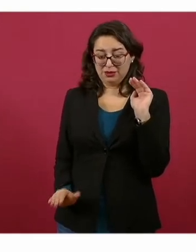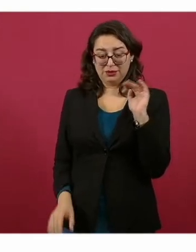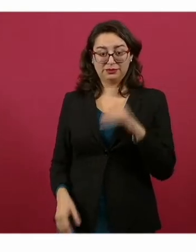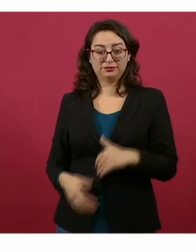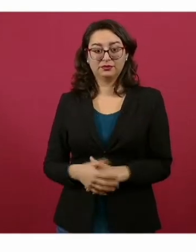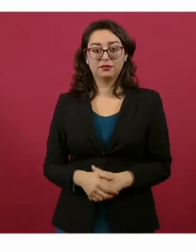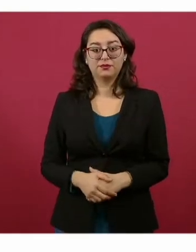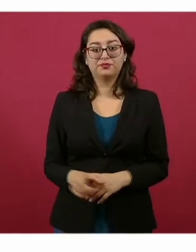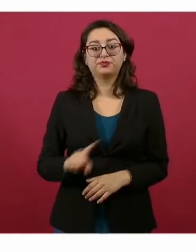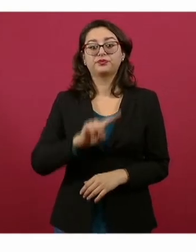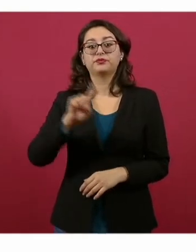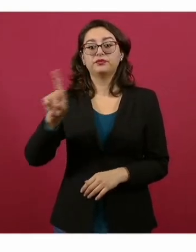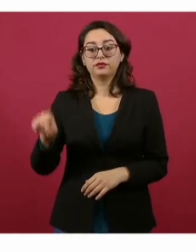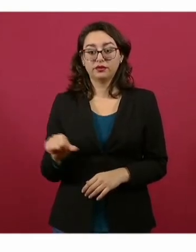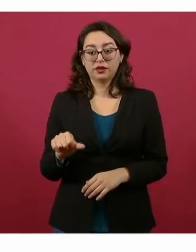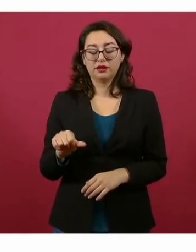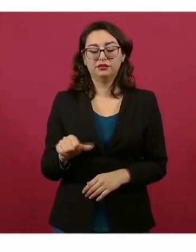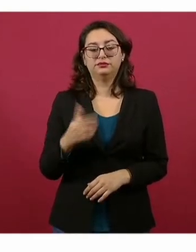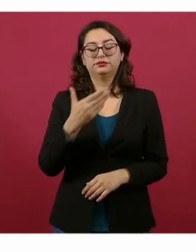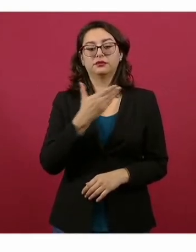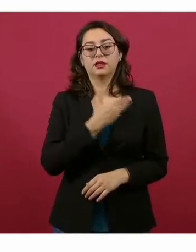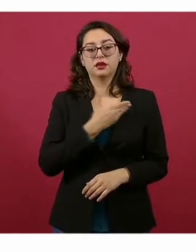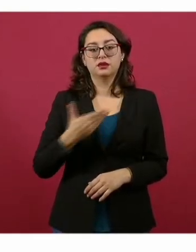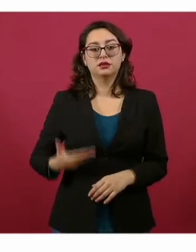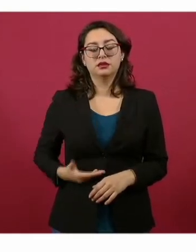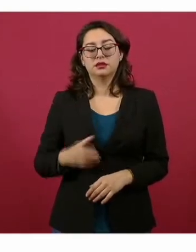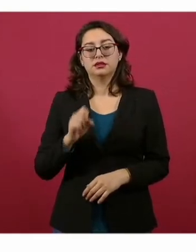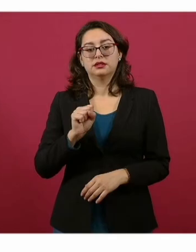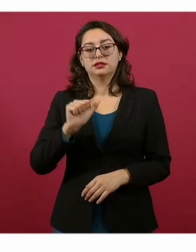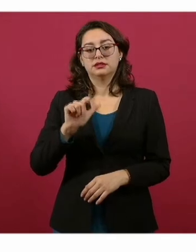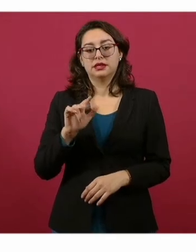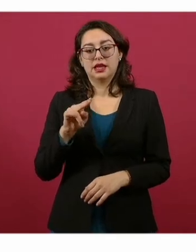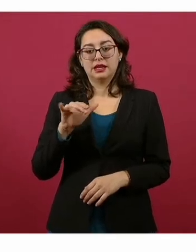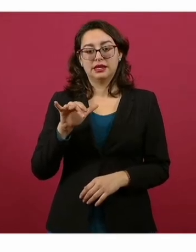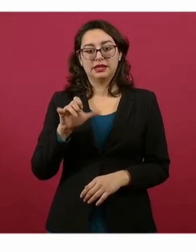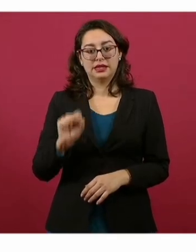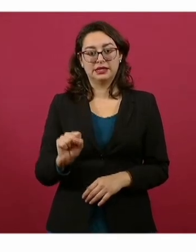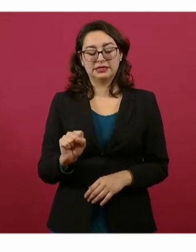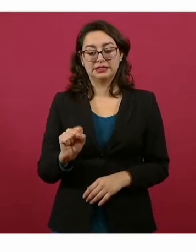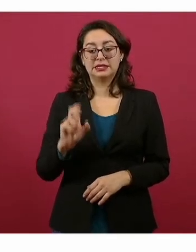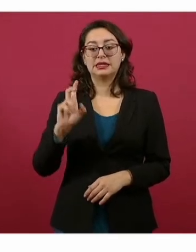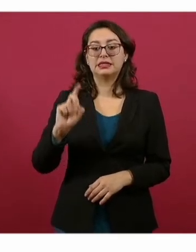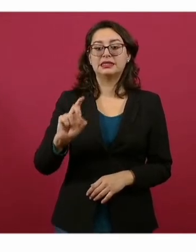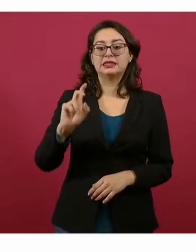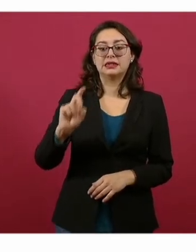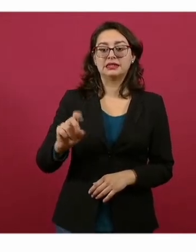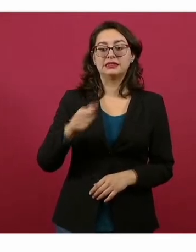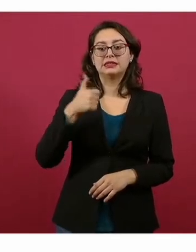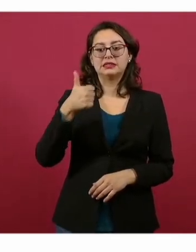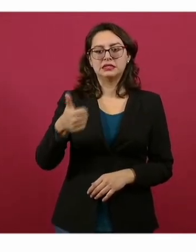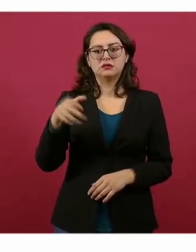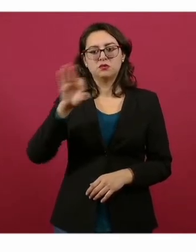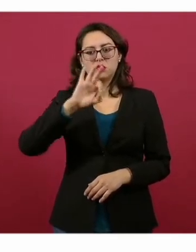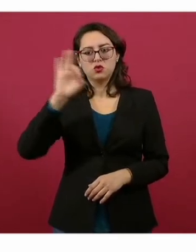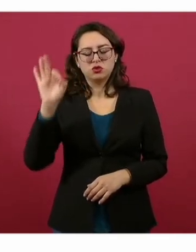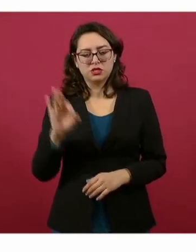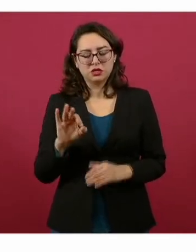Salinas, 36.7. Lo de Salinas es algo especial,